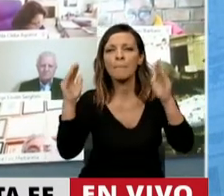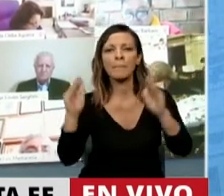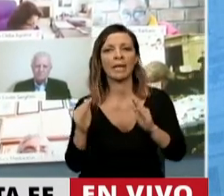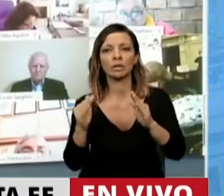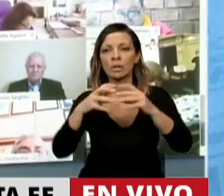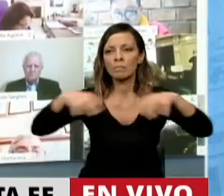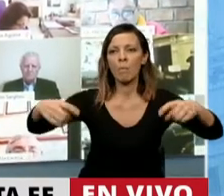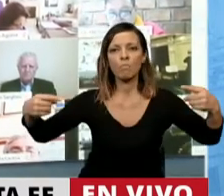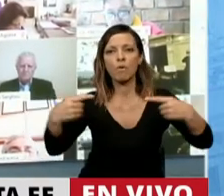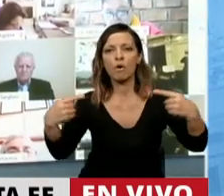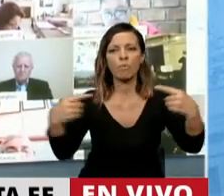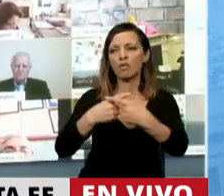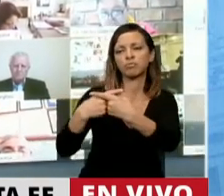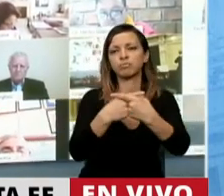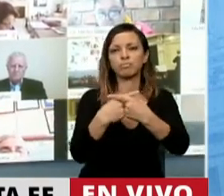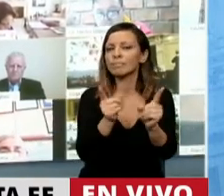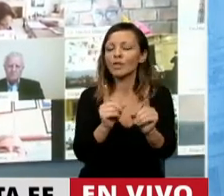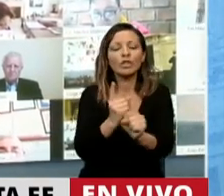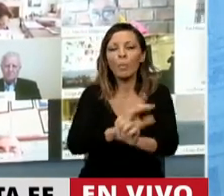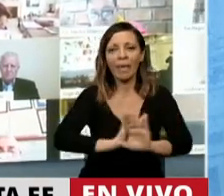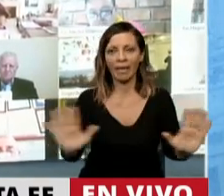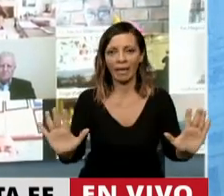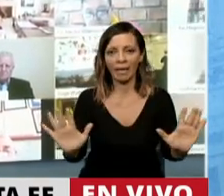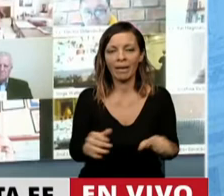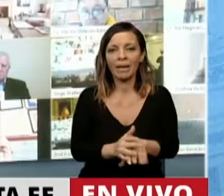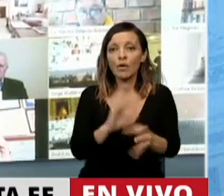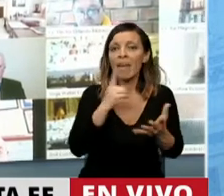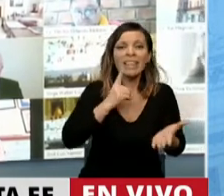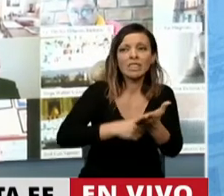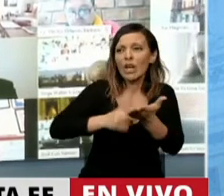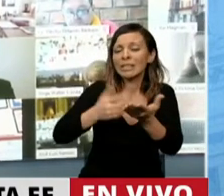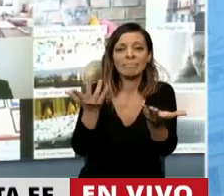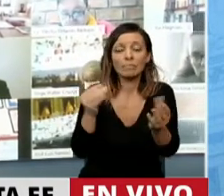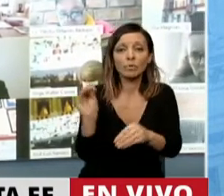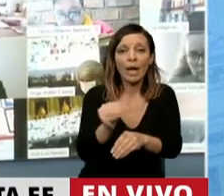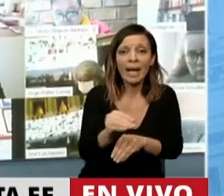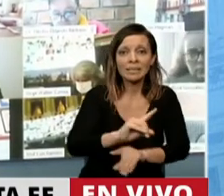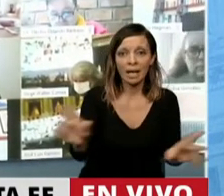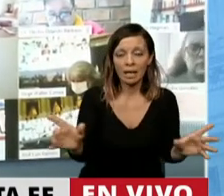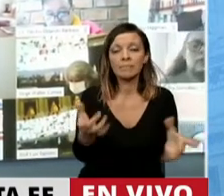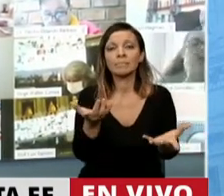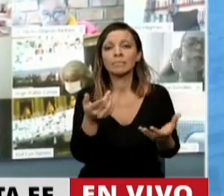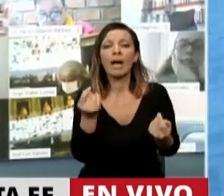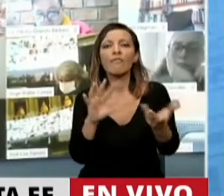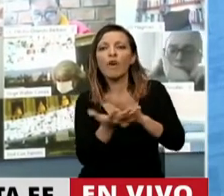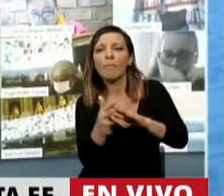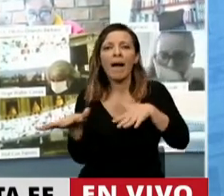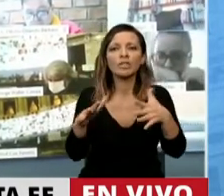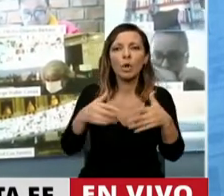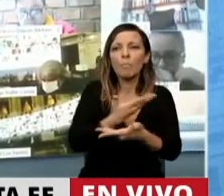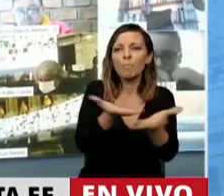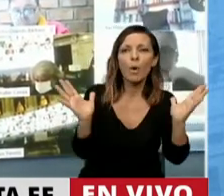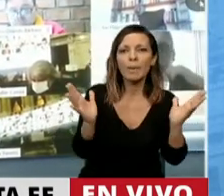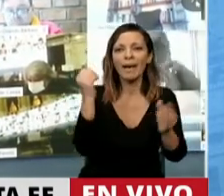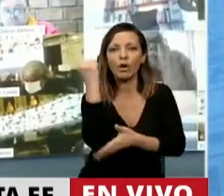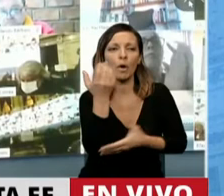grietas, no puede haber discusión en ese punto, no hay medida que alcance, no hay acción pública económica que pueda